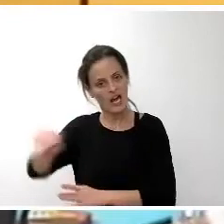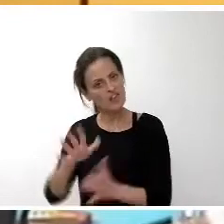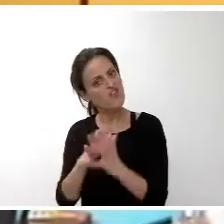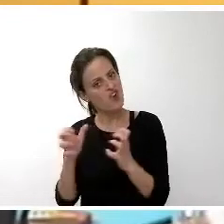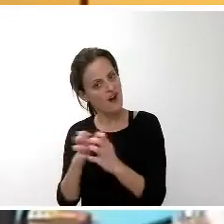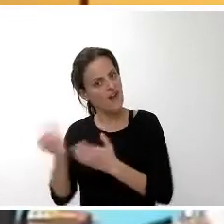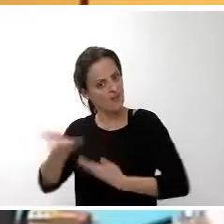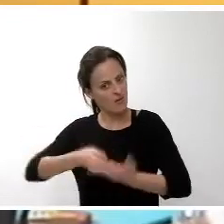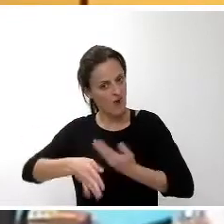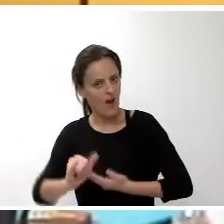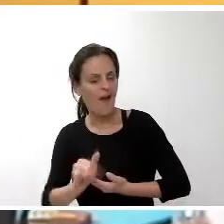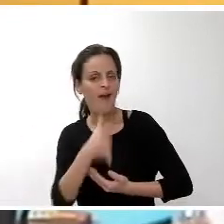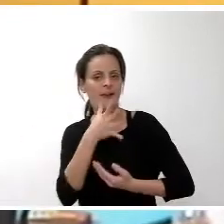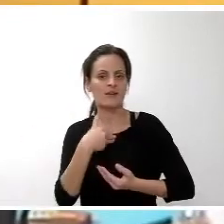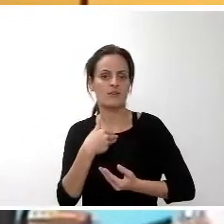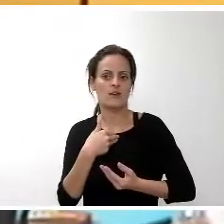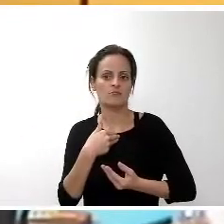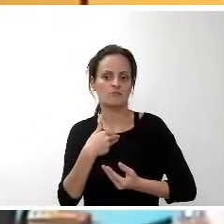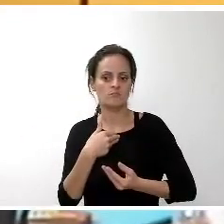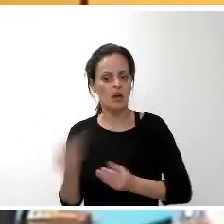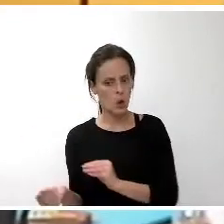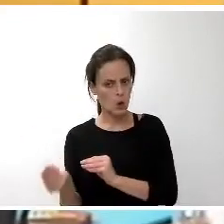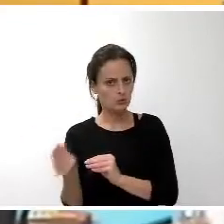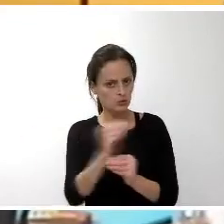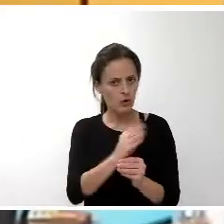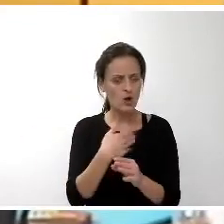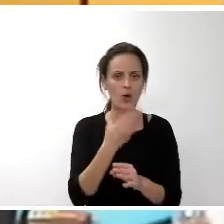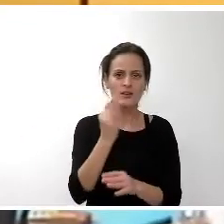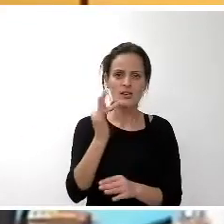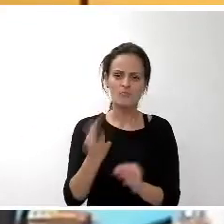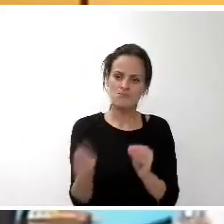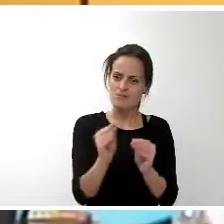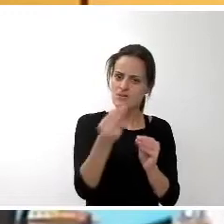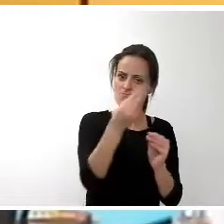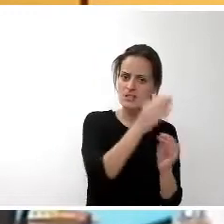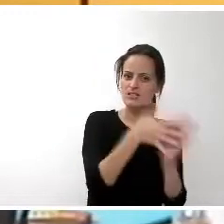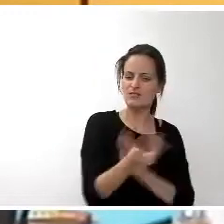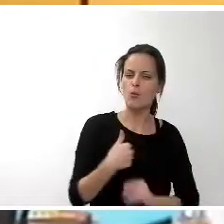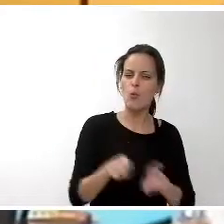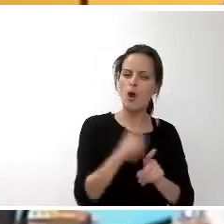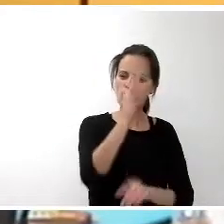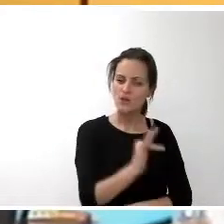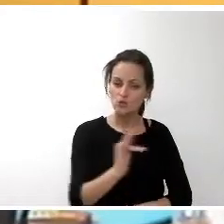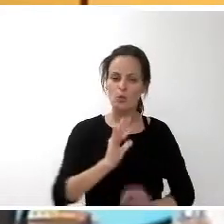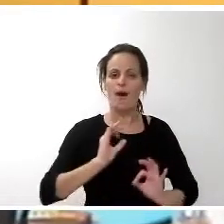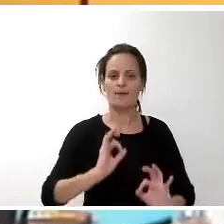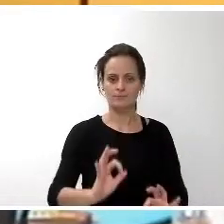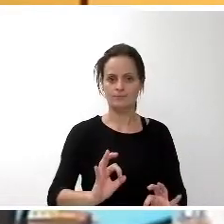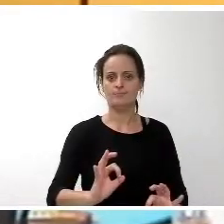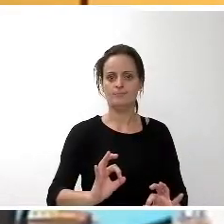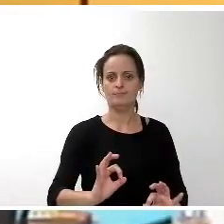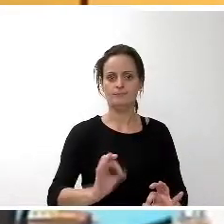contribuir, de aportar o de sumar. En este caso, probablemente, por ser el primer año,